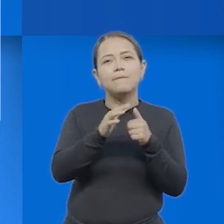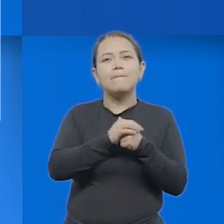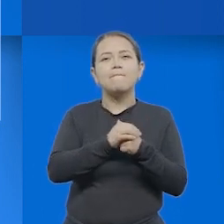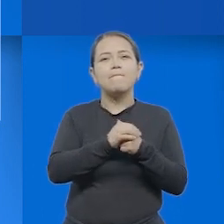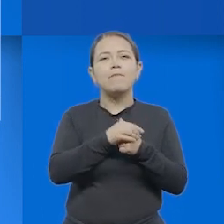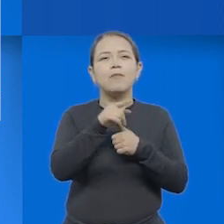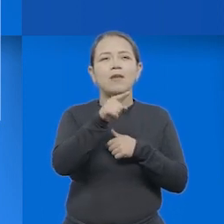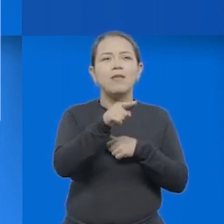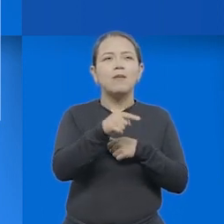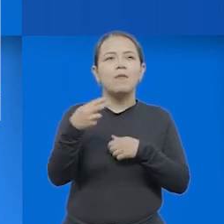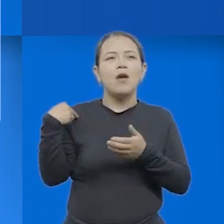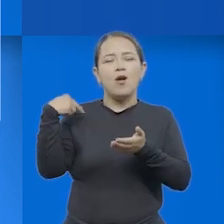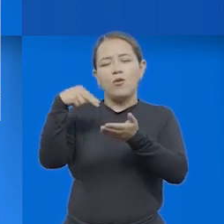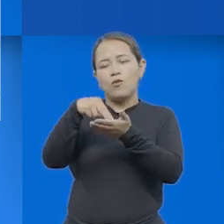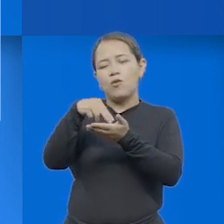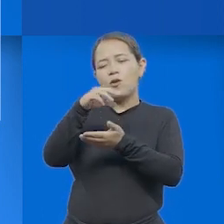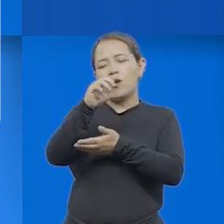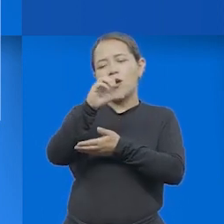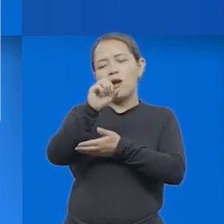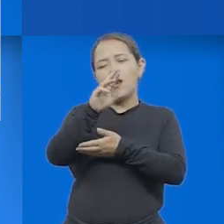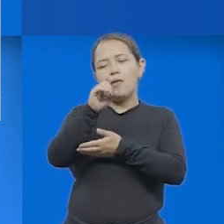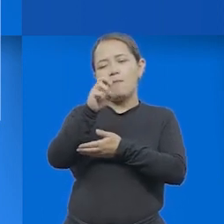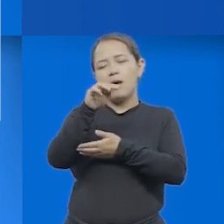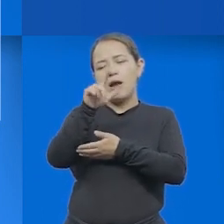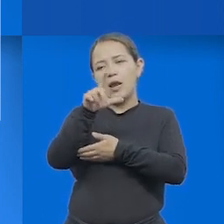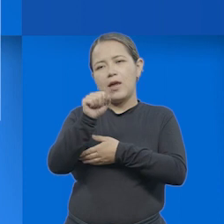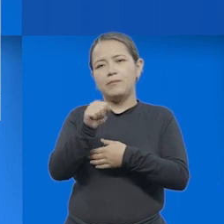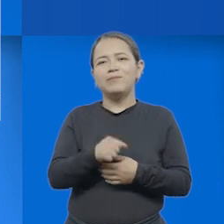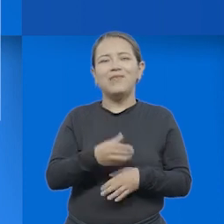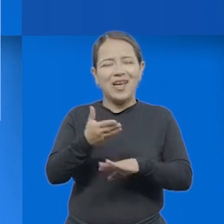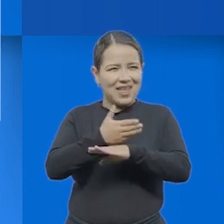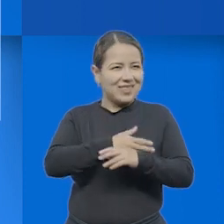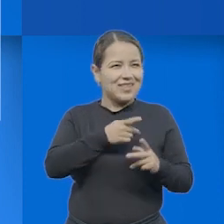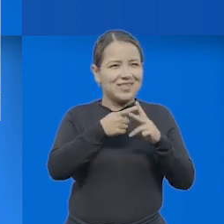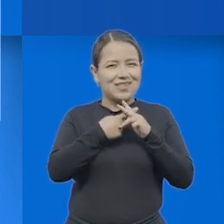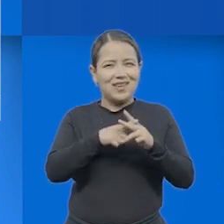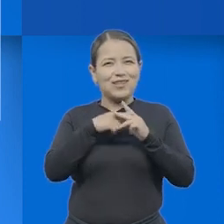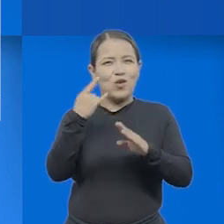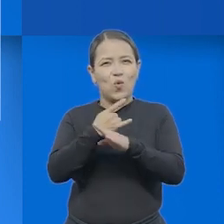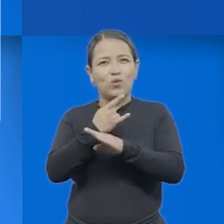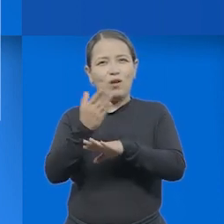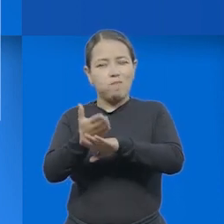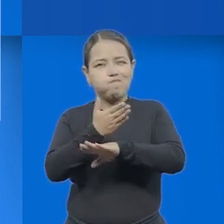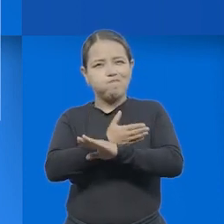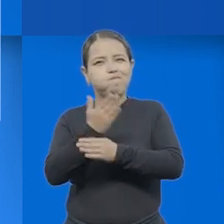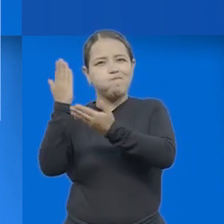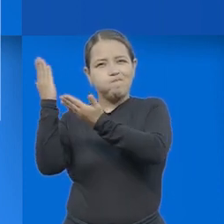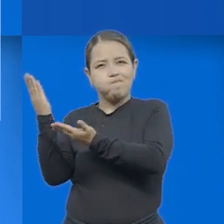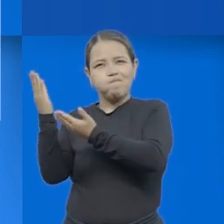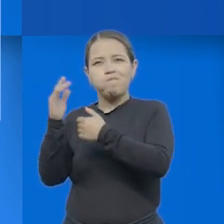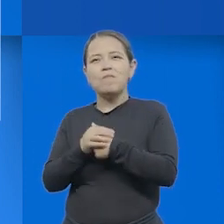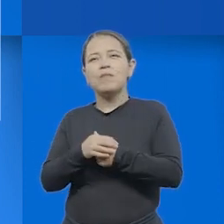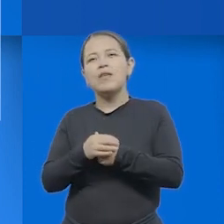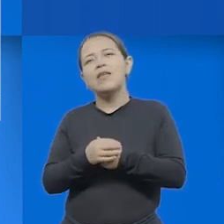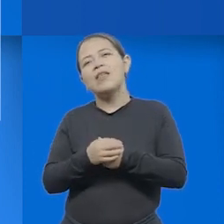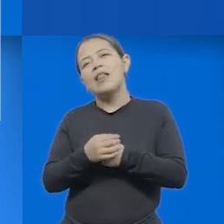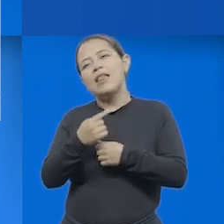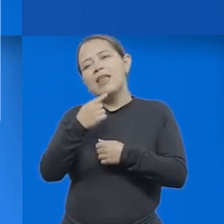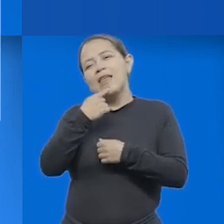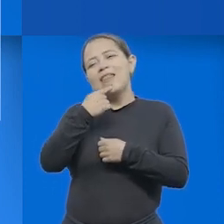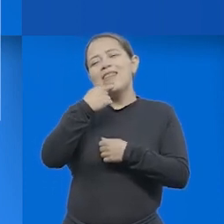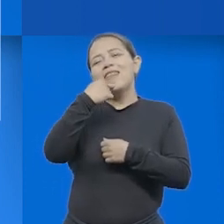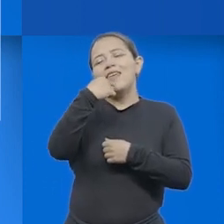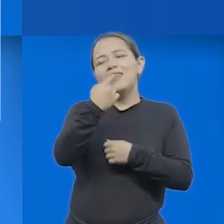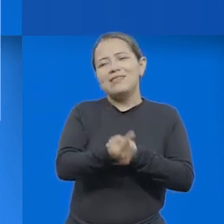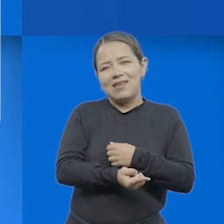y retomamos esta fuente de Escardamalia y Beracter que ya se tomó en uno de los talleres anteriores y hablamos acá de lo que sería